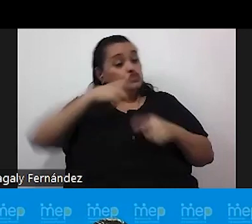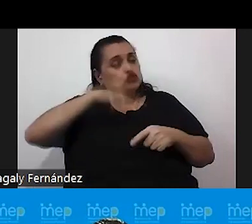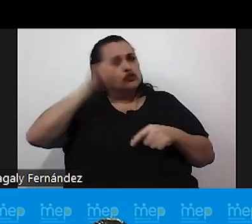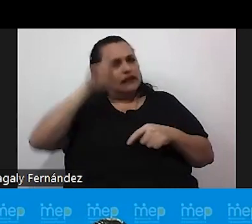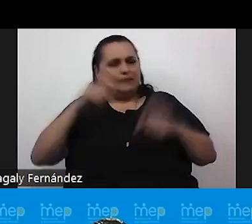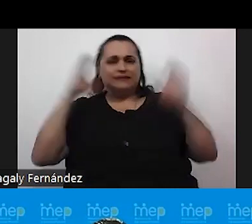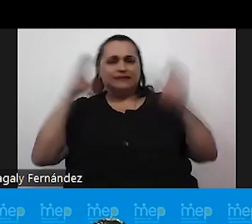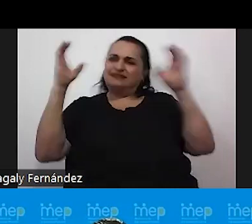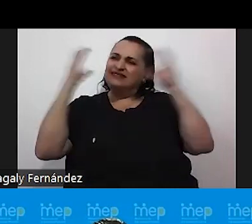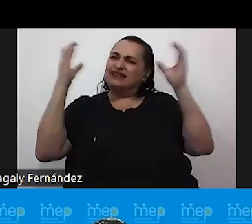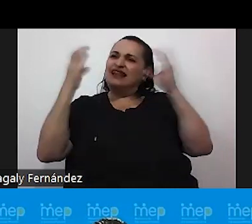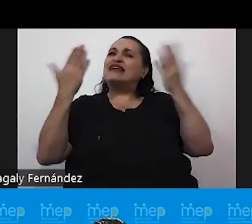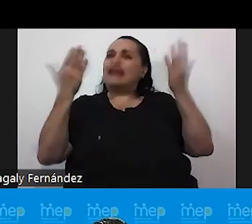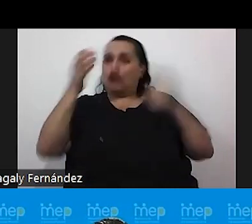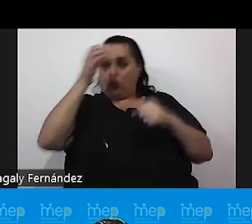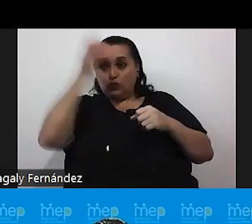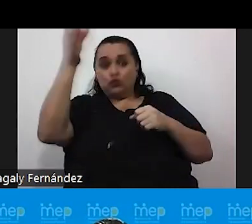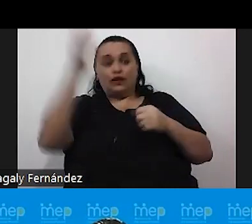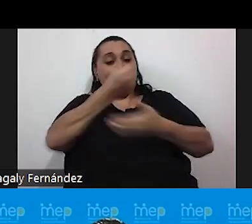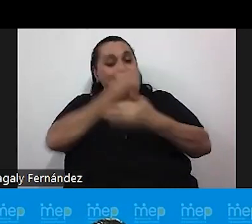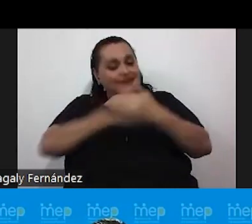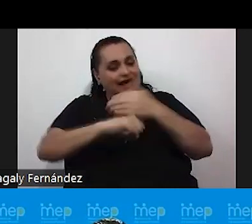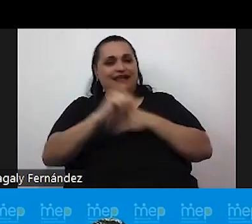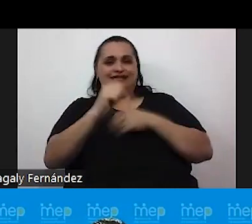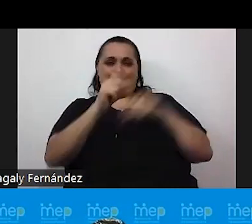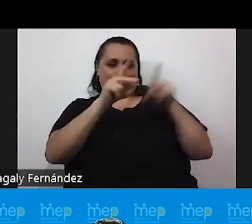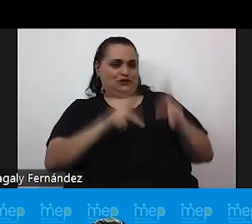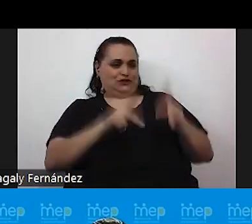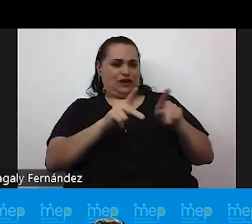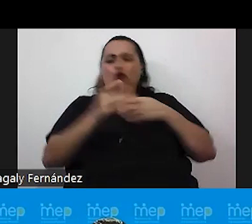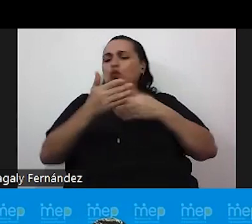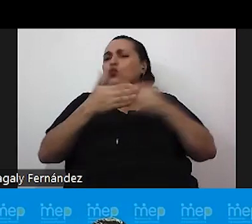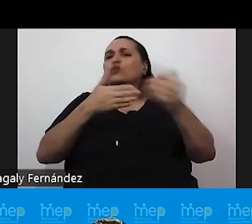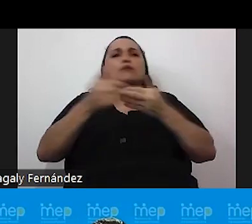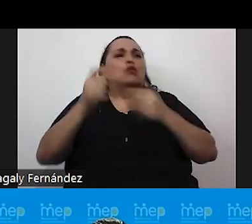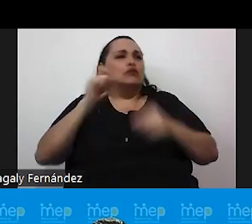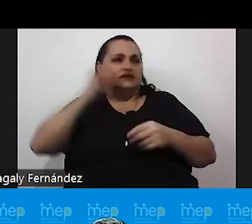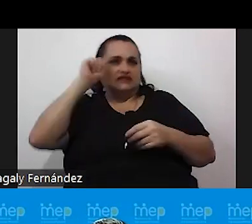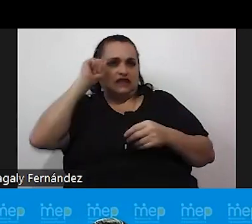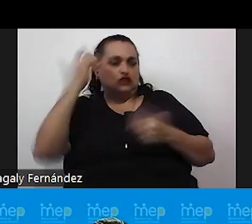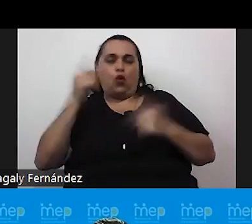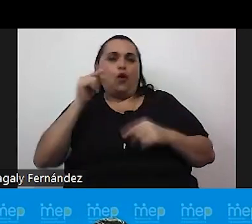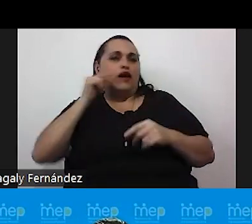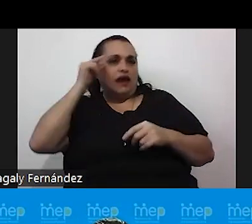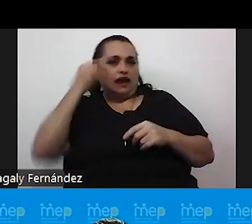probablemente como cultura, es que nace una persona indiferentemente de su sexo o de su género.